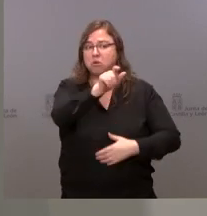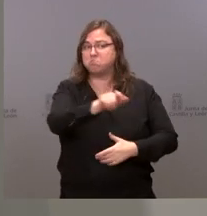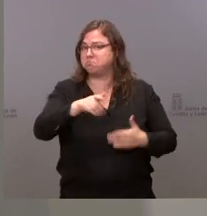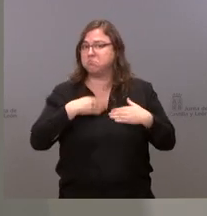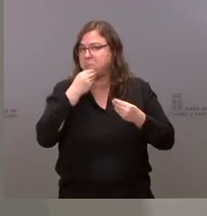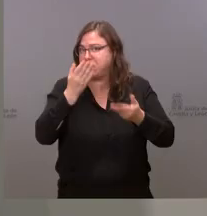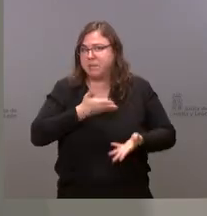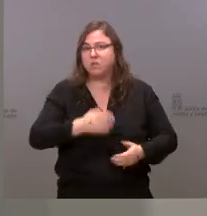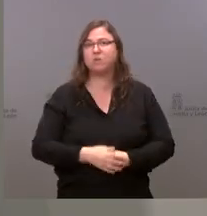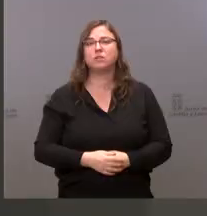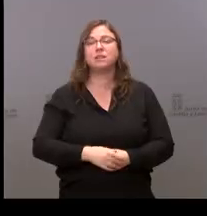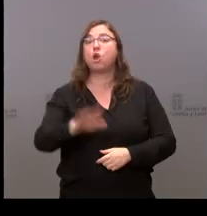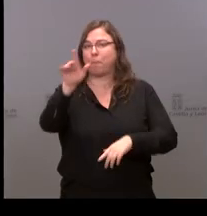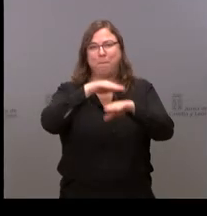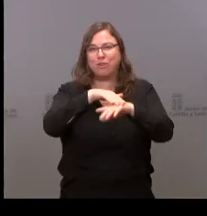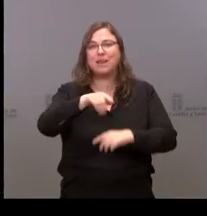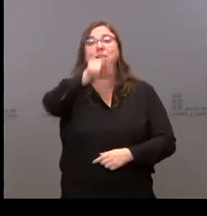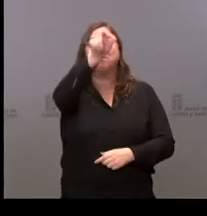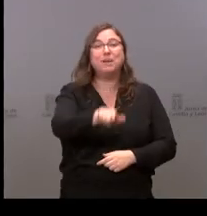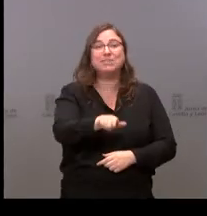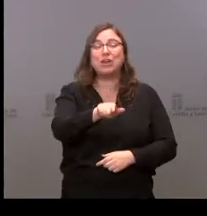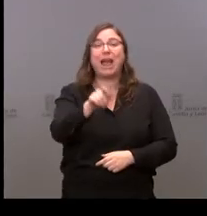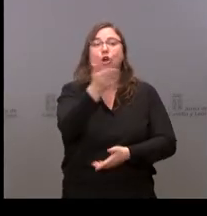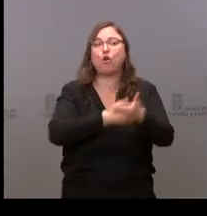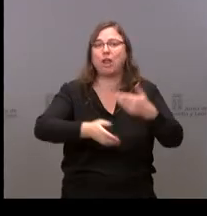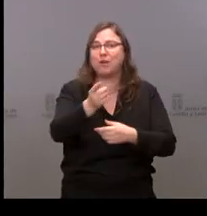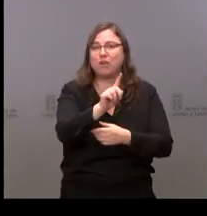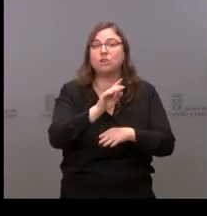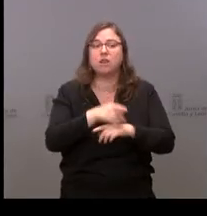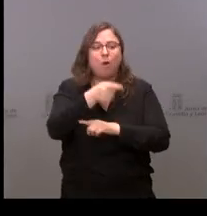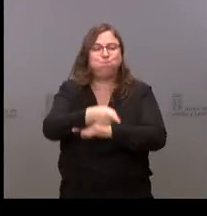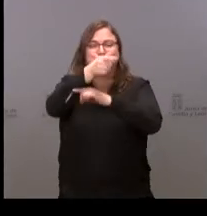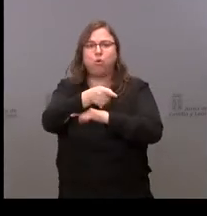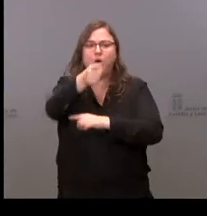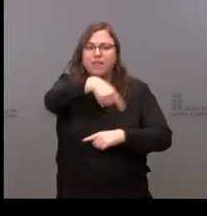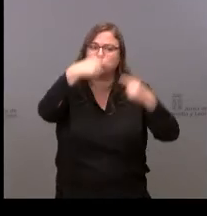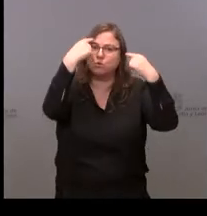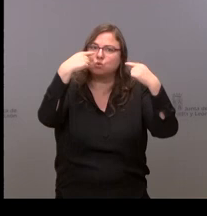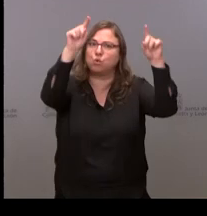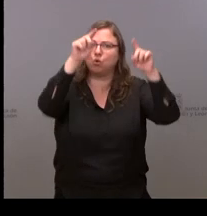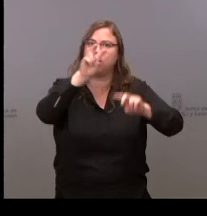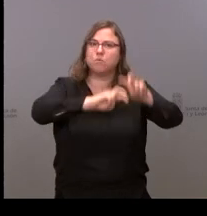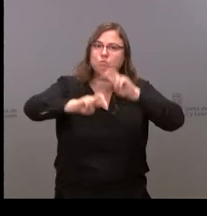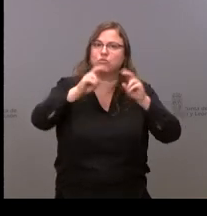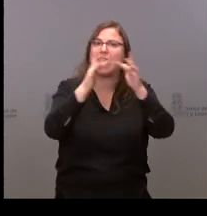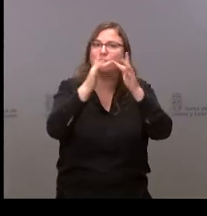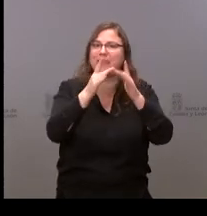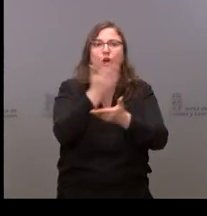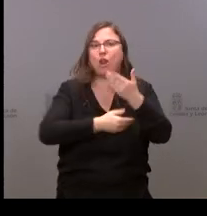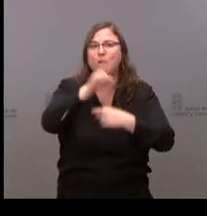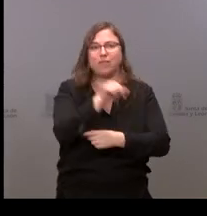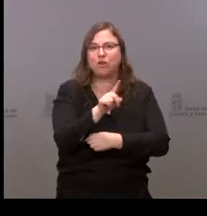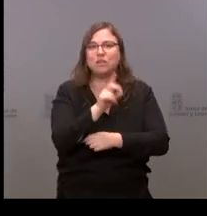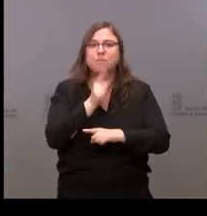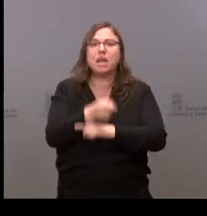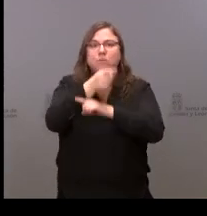es bienvenida. No, pero es que los ciudadanos no están colaborando, es que se les está indicando que el rastreo lo tienen que hacer ellos, no es una colaboración, es una